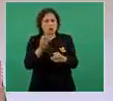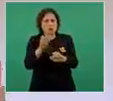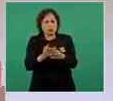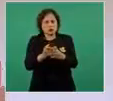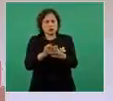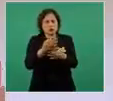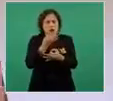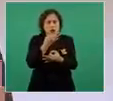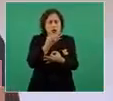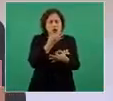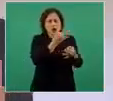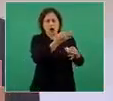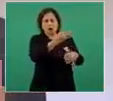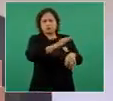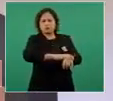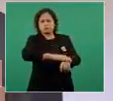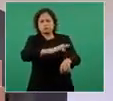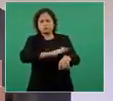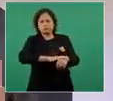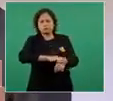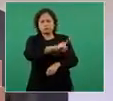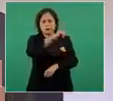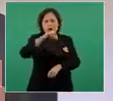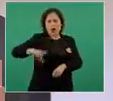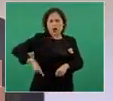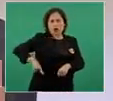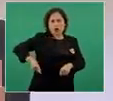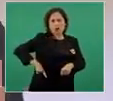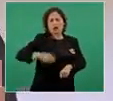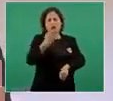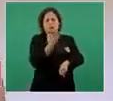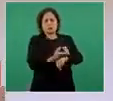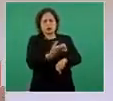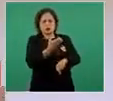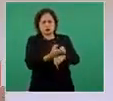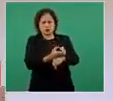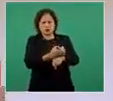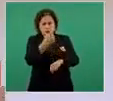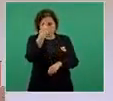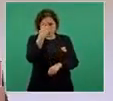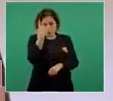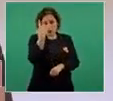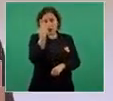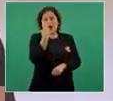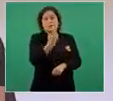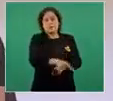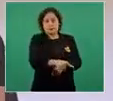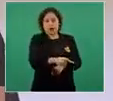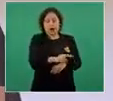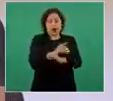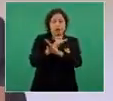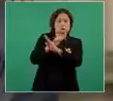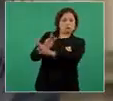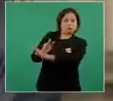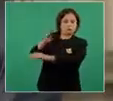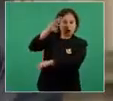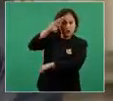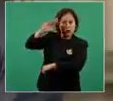gobierno de Estados Unidos a levantar el bloqueo contra Cuba,